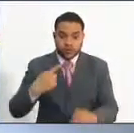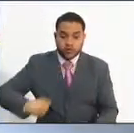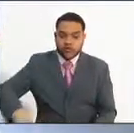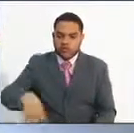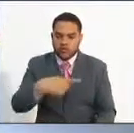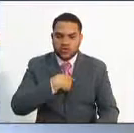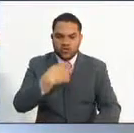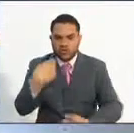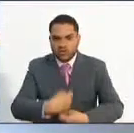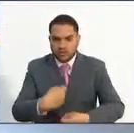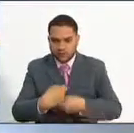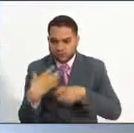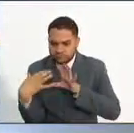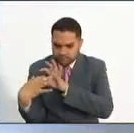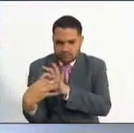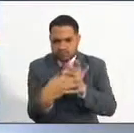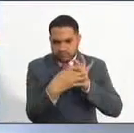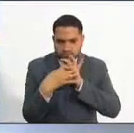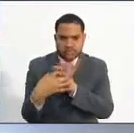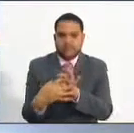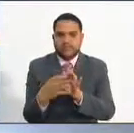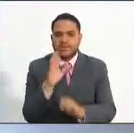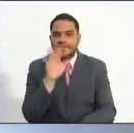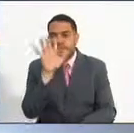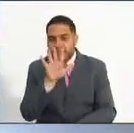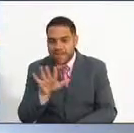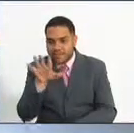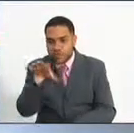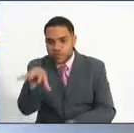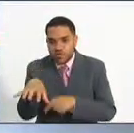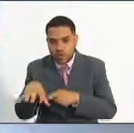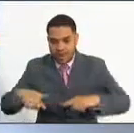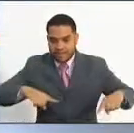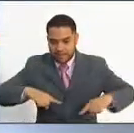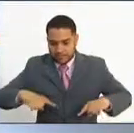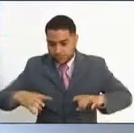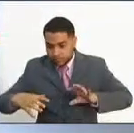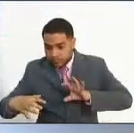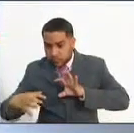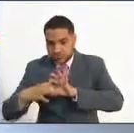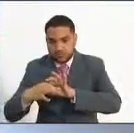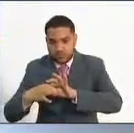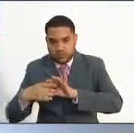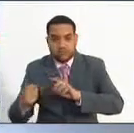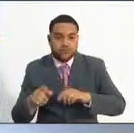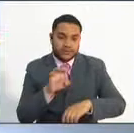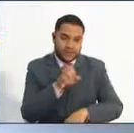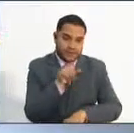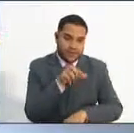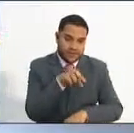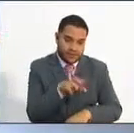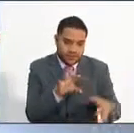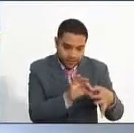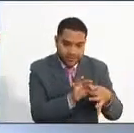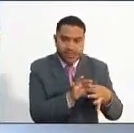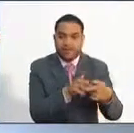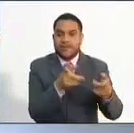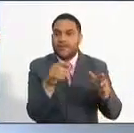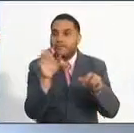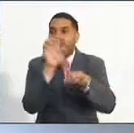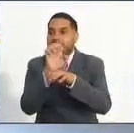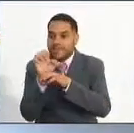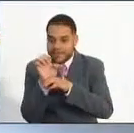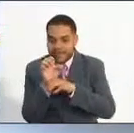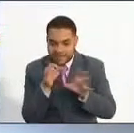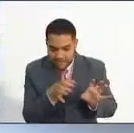trabajar mancomunadamente con el Departamento Administrativo de la Función Pública, con la ESAP, con las entidades